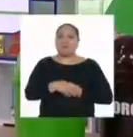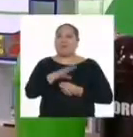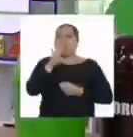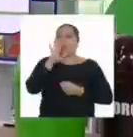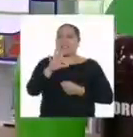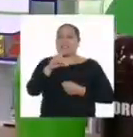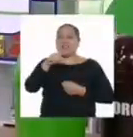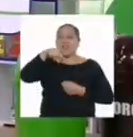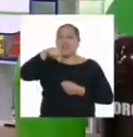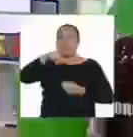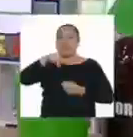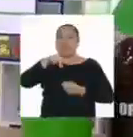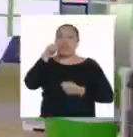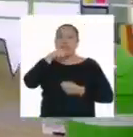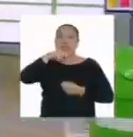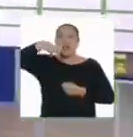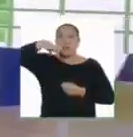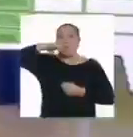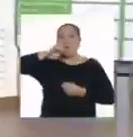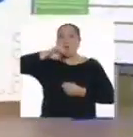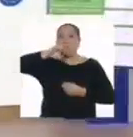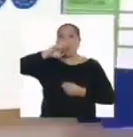Cinco gotas de yodo en el perejil.